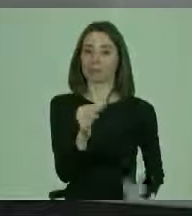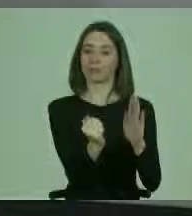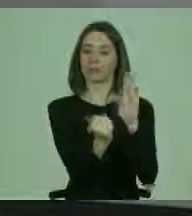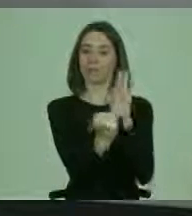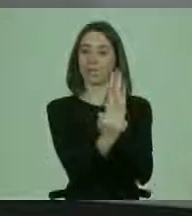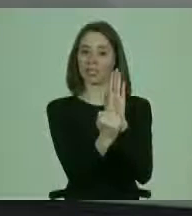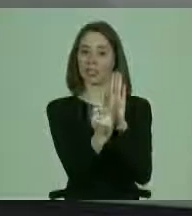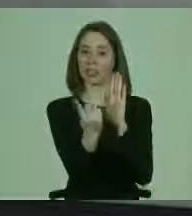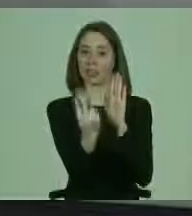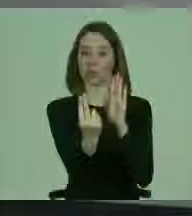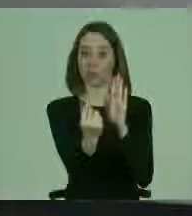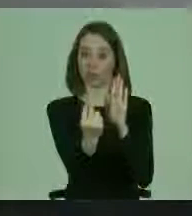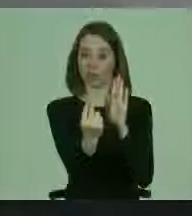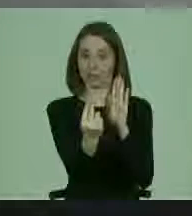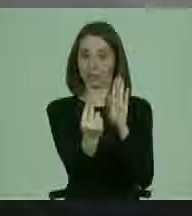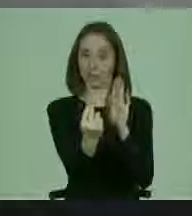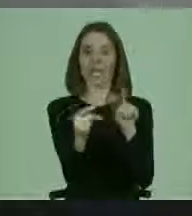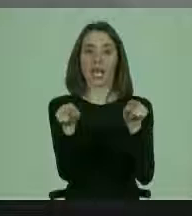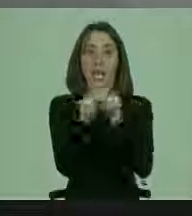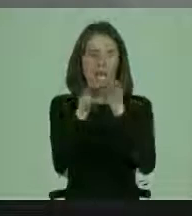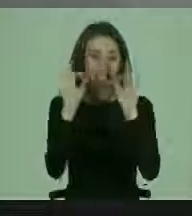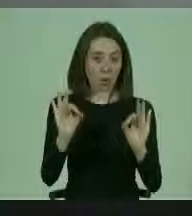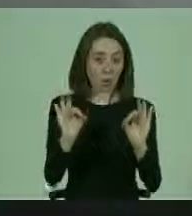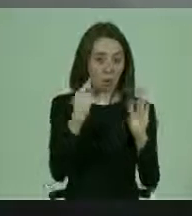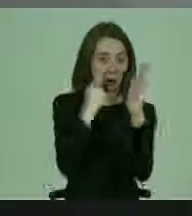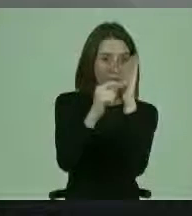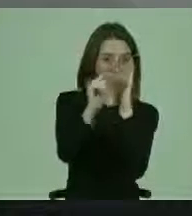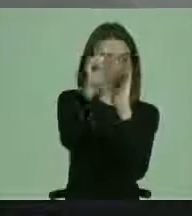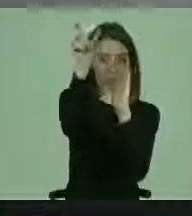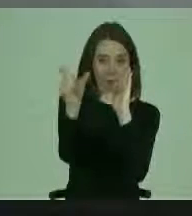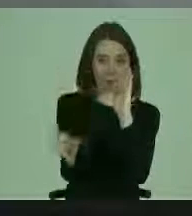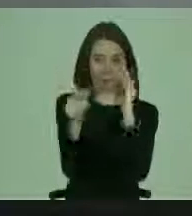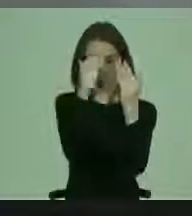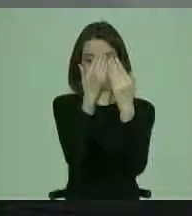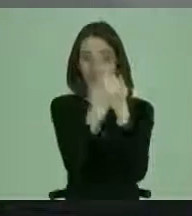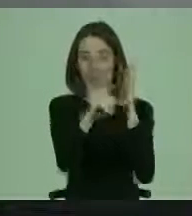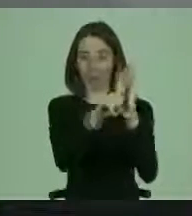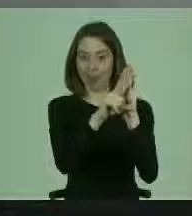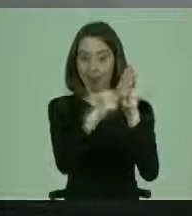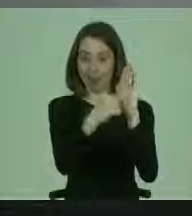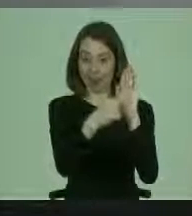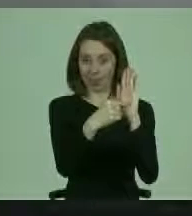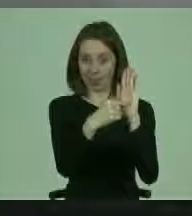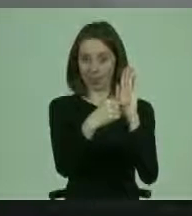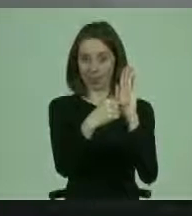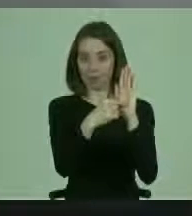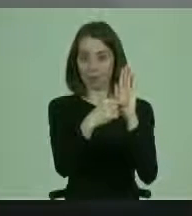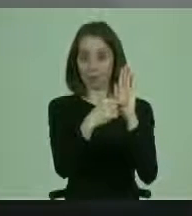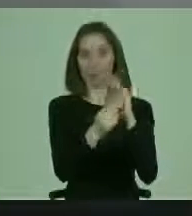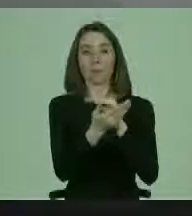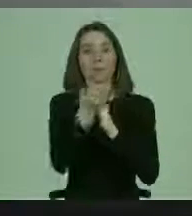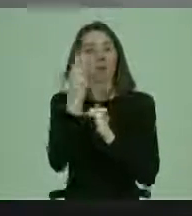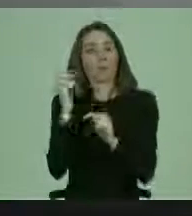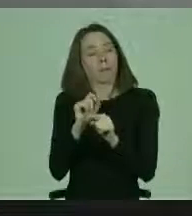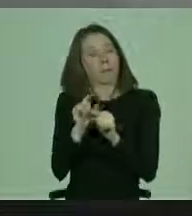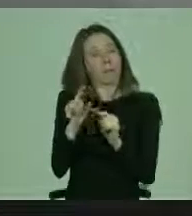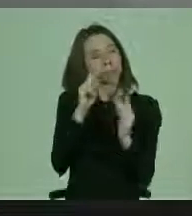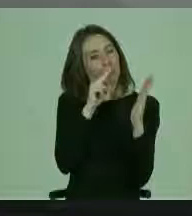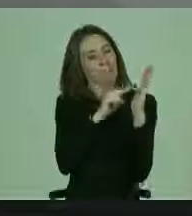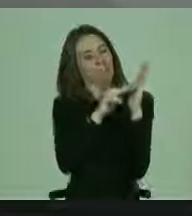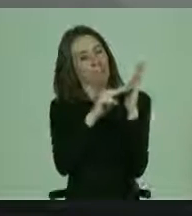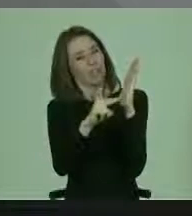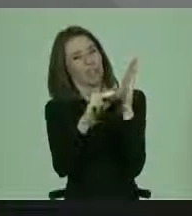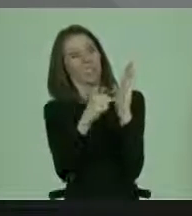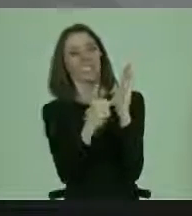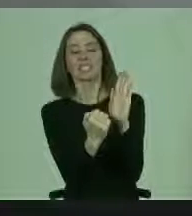artículo 12, sobre igual reconocimiento como persona ante la ley, y que en principio podría parecer que